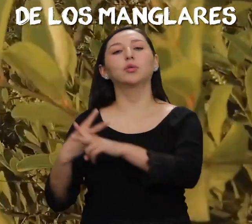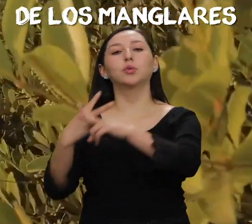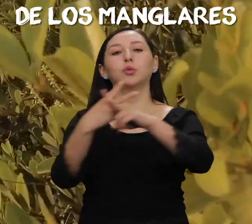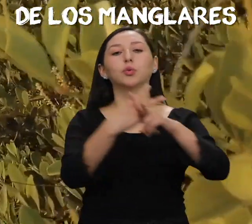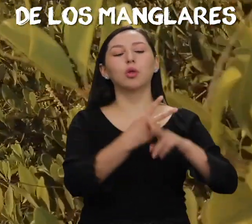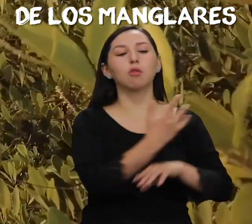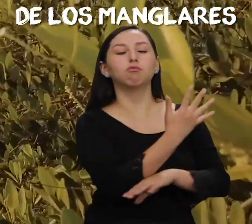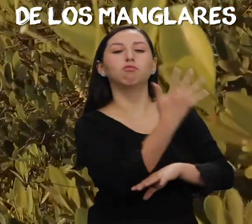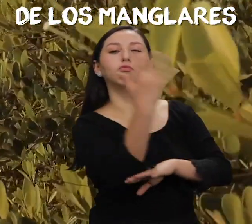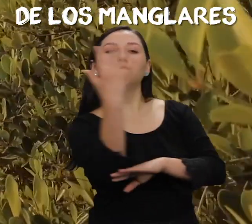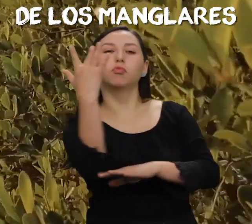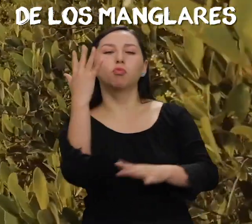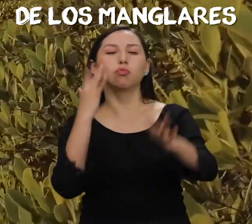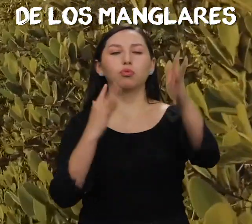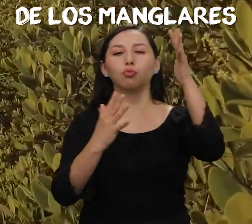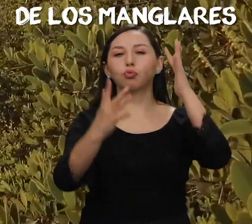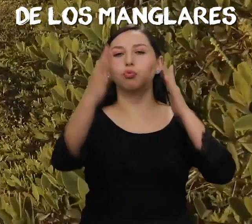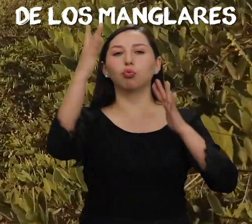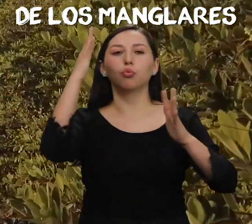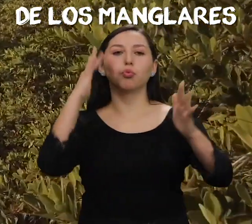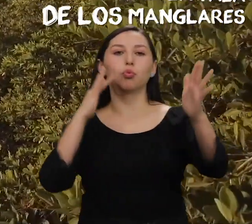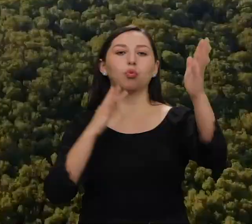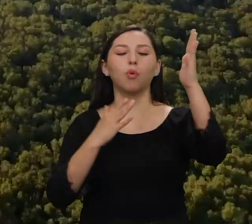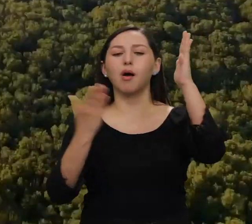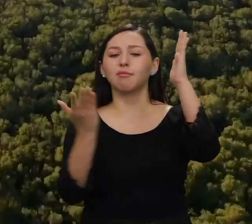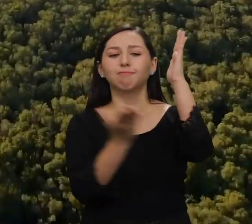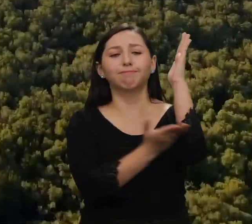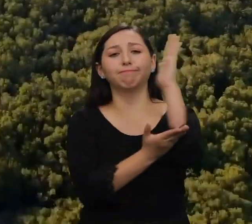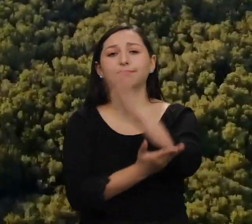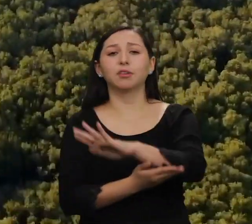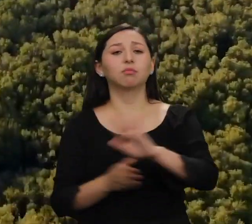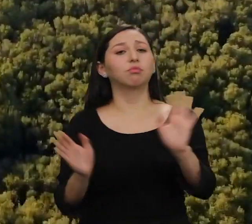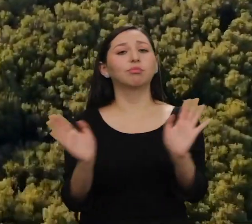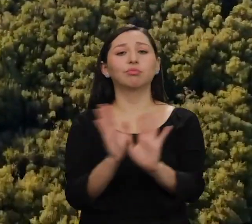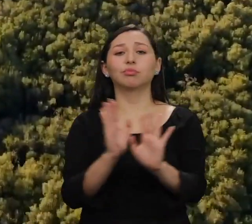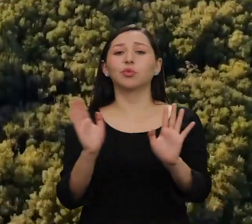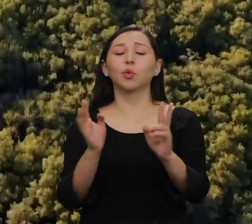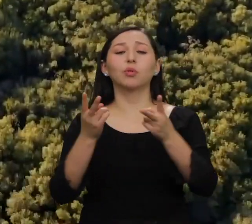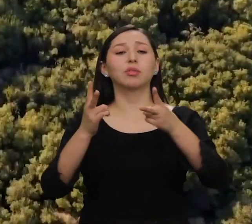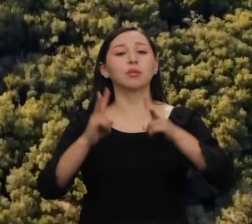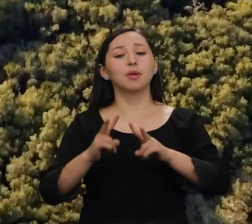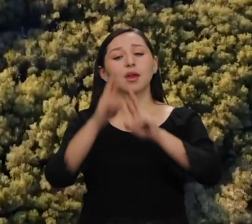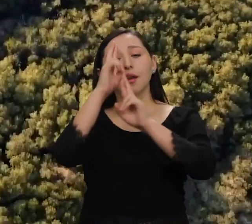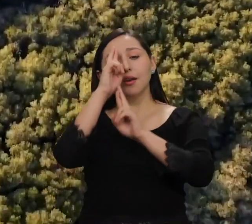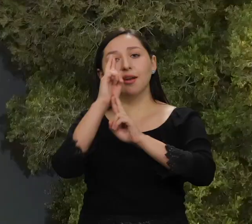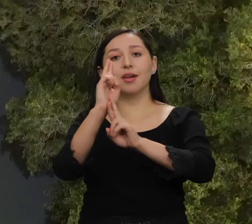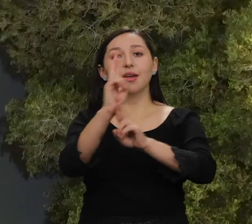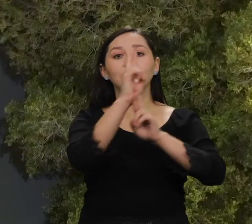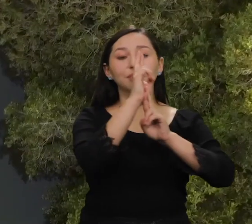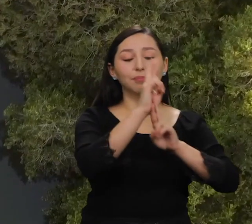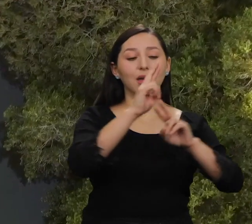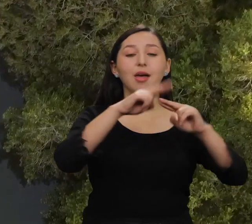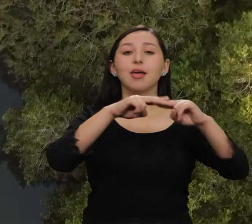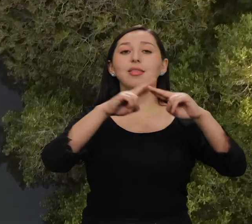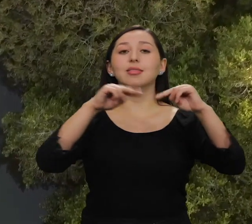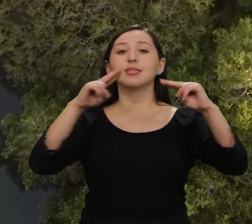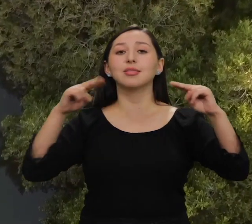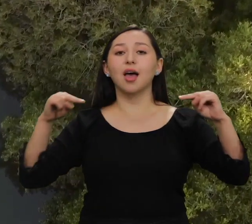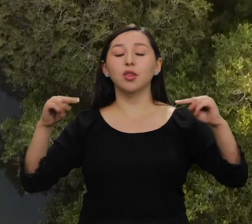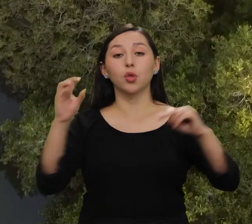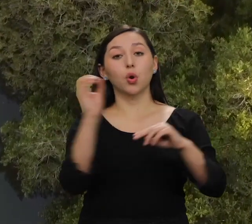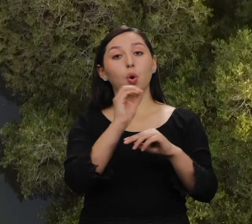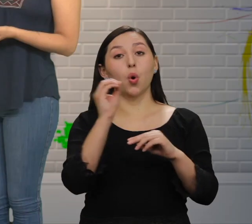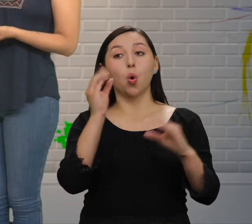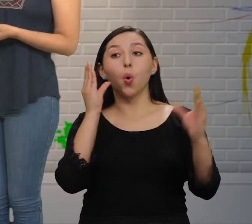Evitando la tala También la recolección de los moluscos o de los cangrejos para alimentación Como en estas